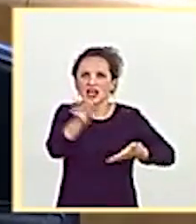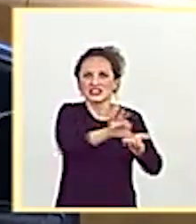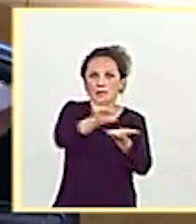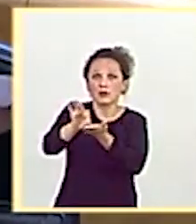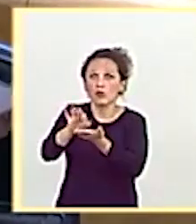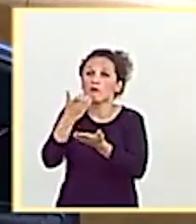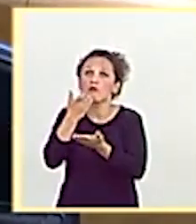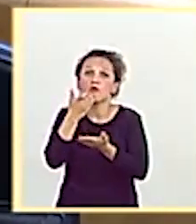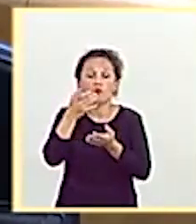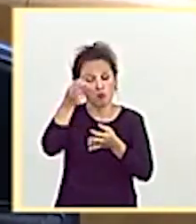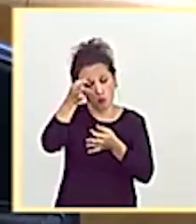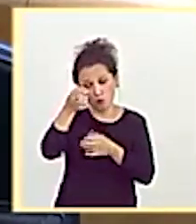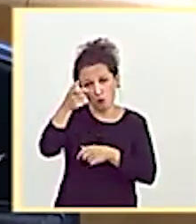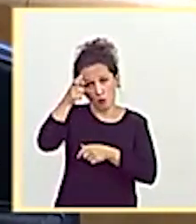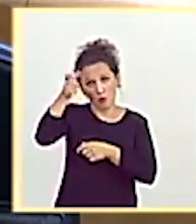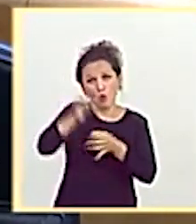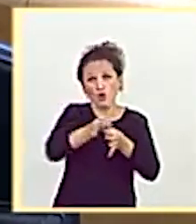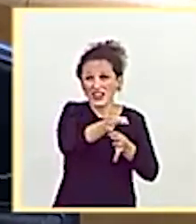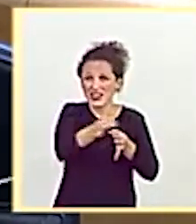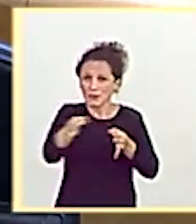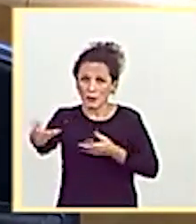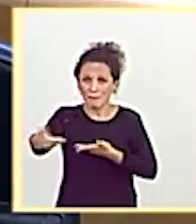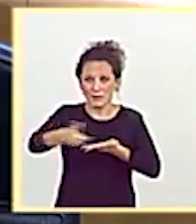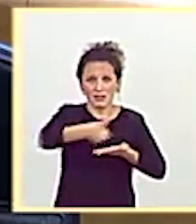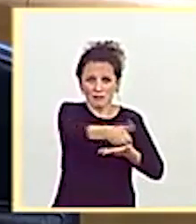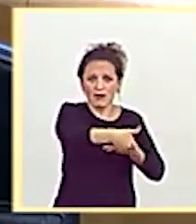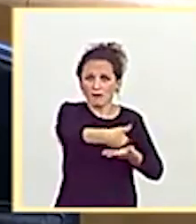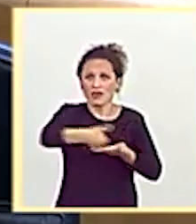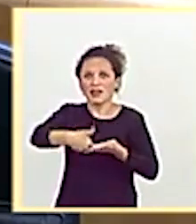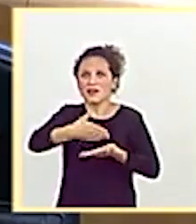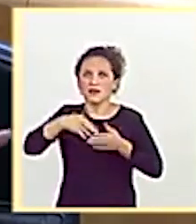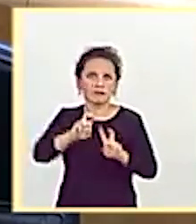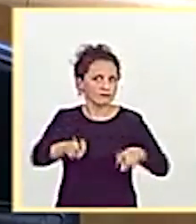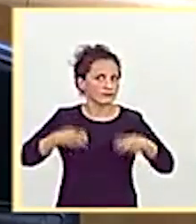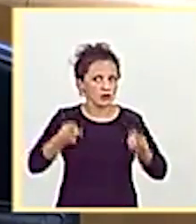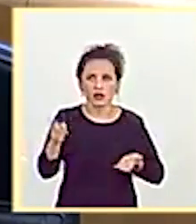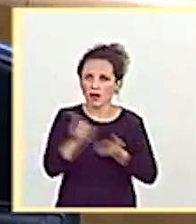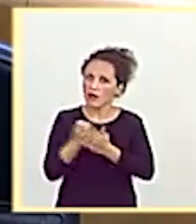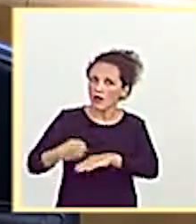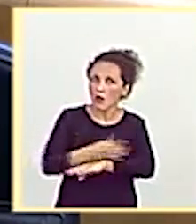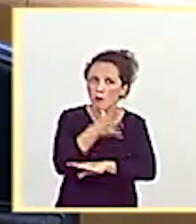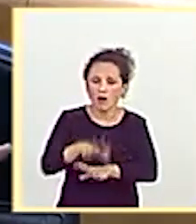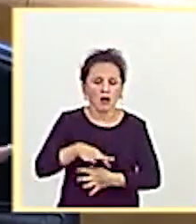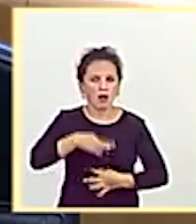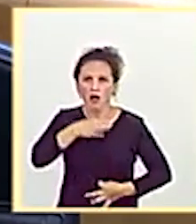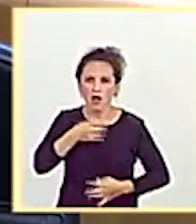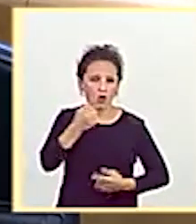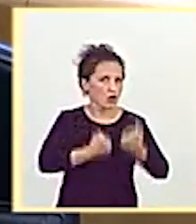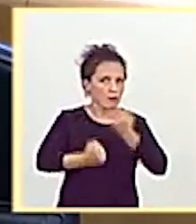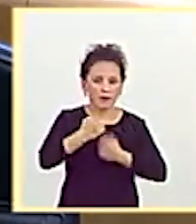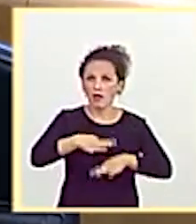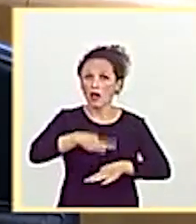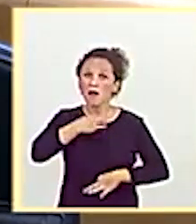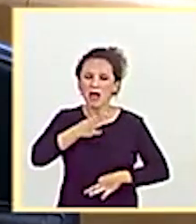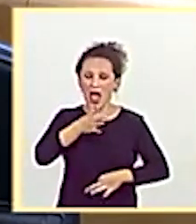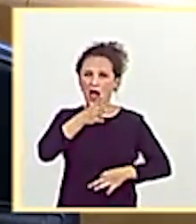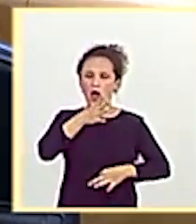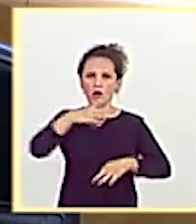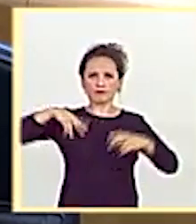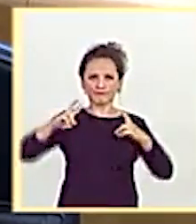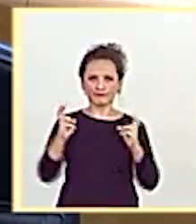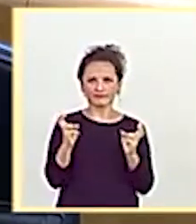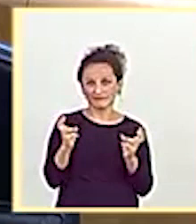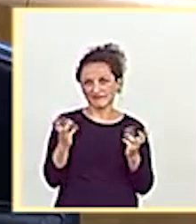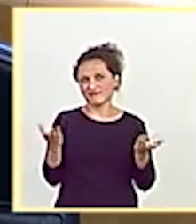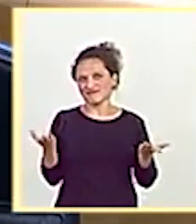muchísimos municipios pidiendo el restablecimiento de todas las líneas porque se ahogaban económicamente y, sin embargo, ahora están confinados.